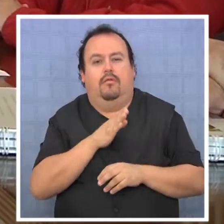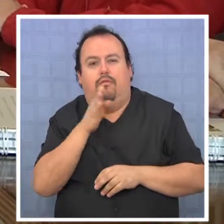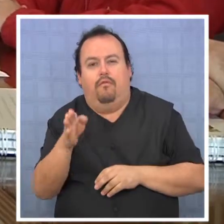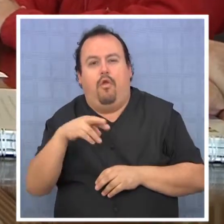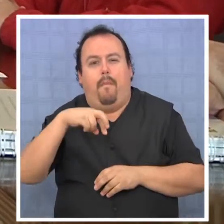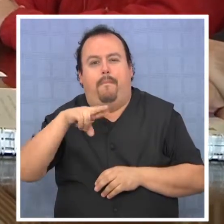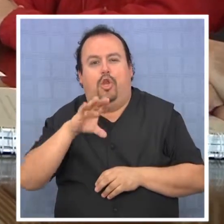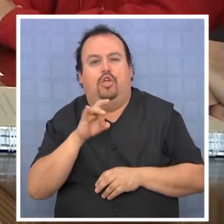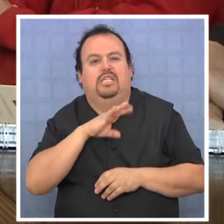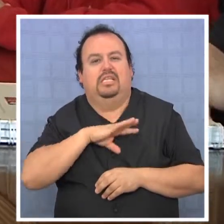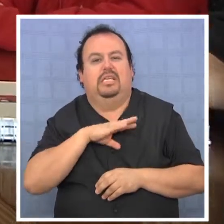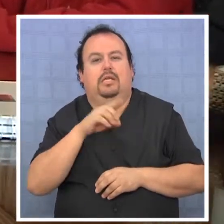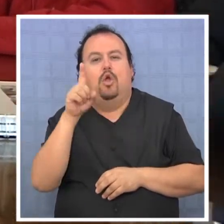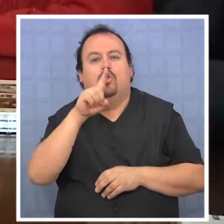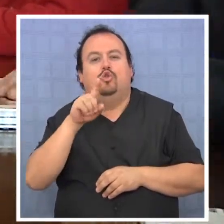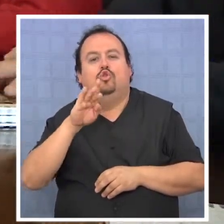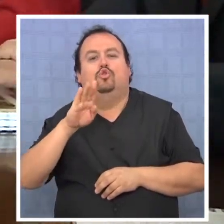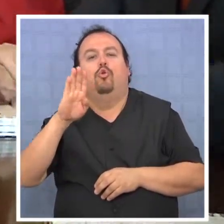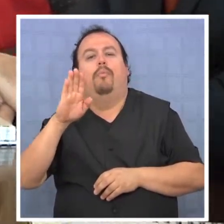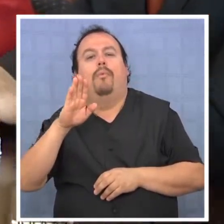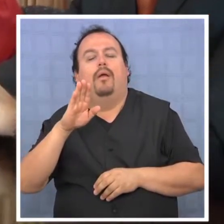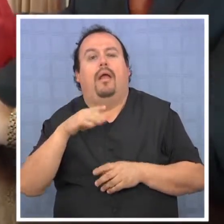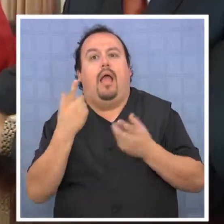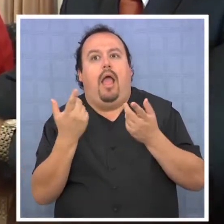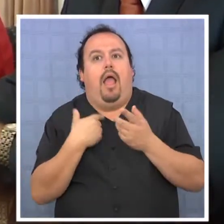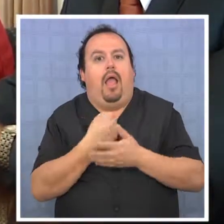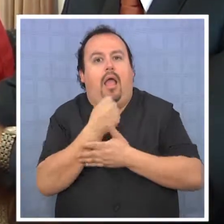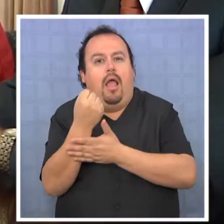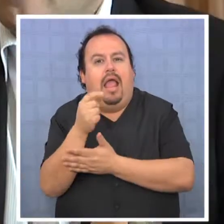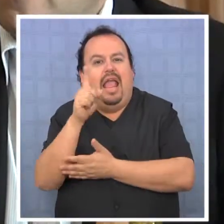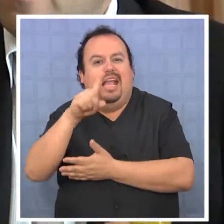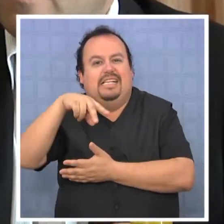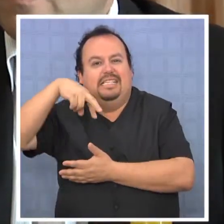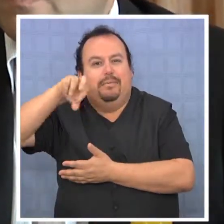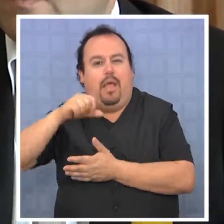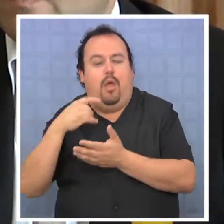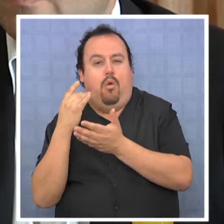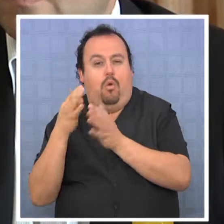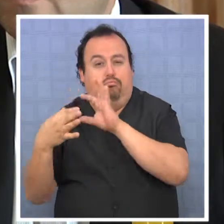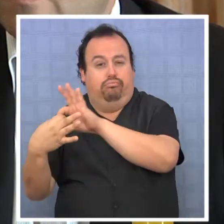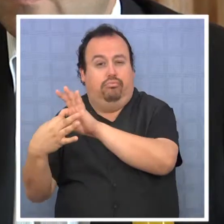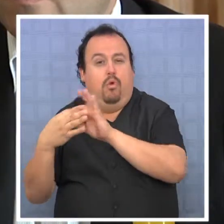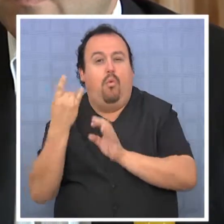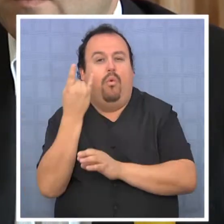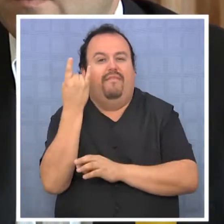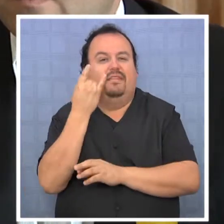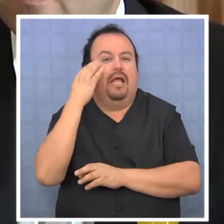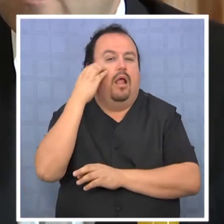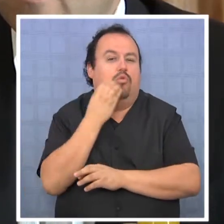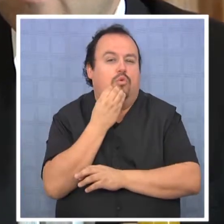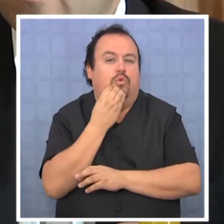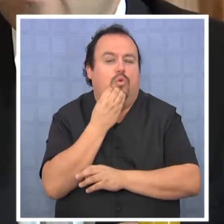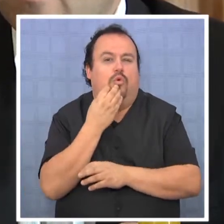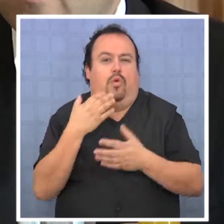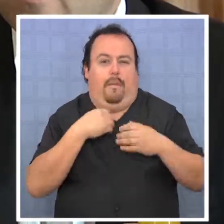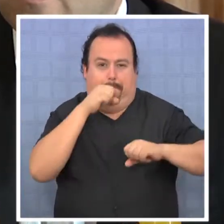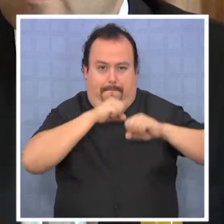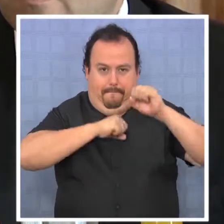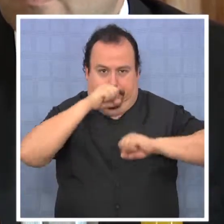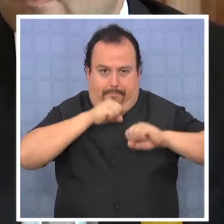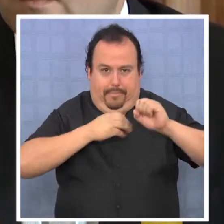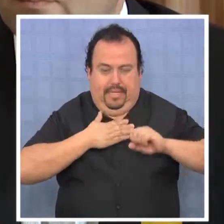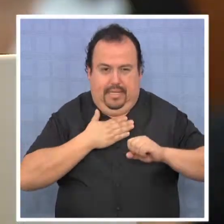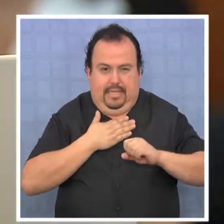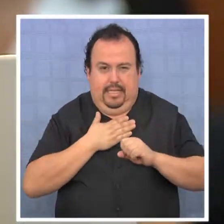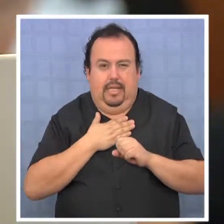Chile, sacamos que el subproducto tenía que ser línea de spa. Trabajo con la Universidad Arturo Prat, dentro de mi empresa